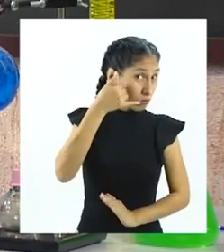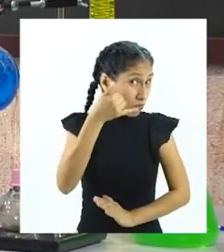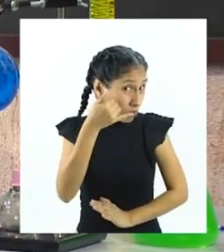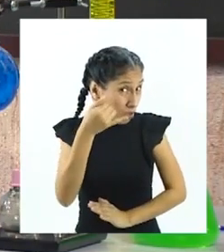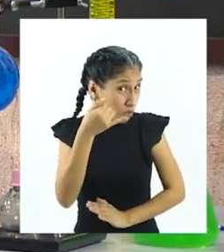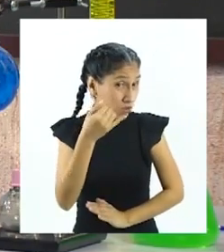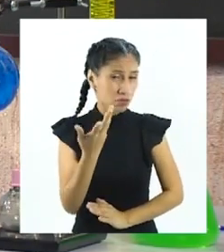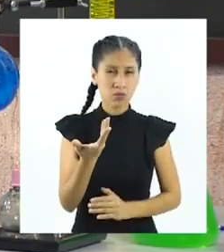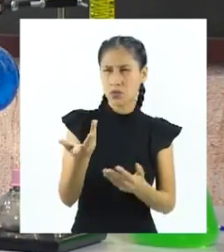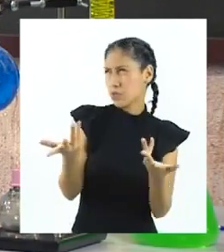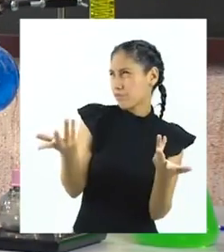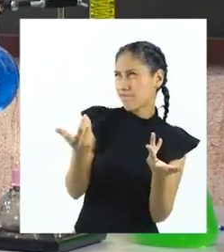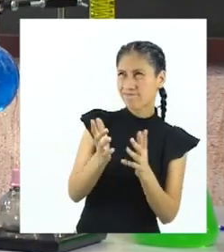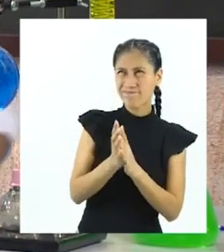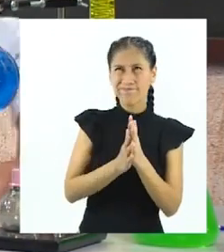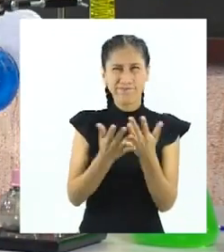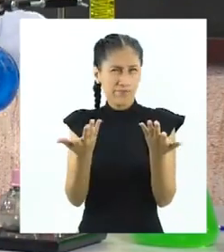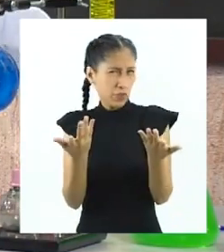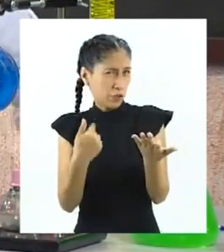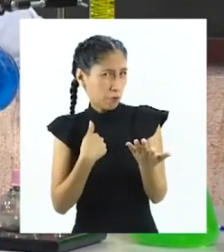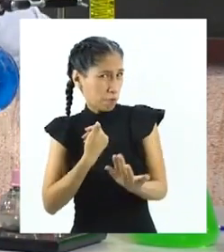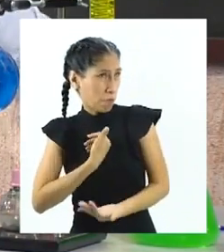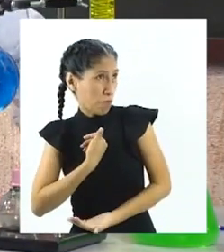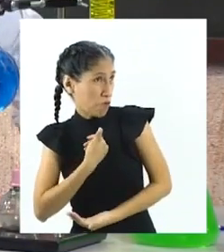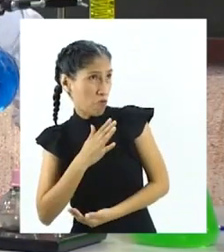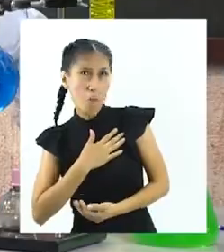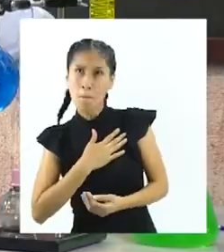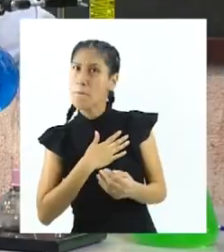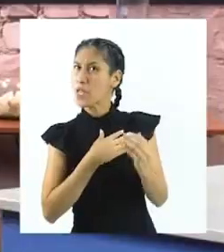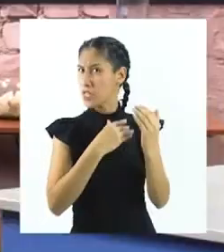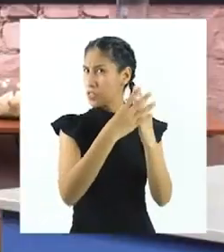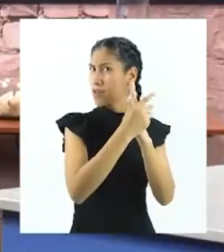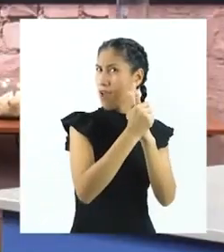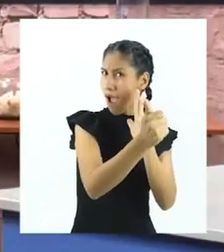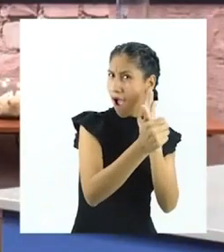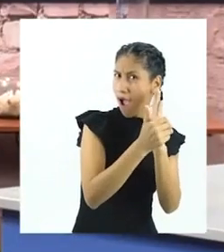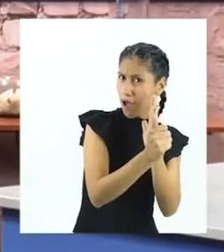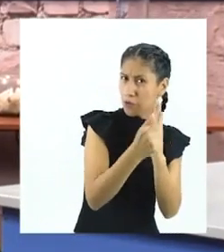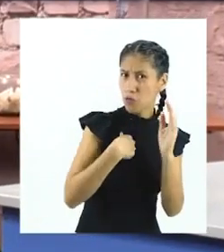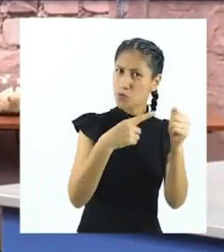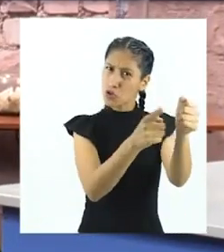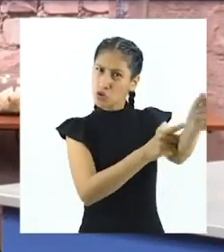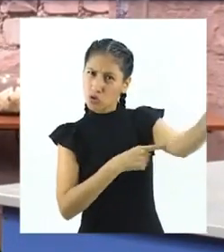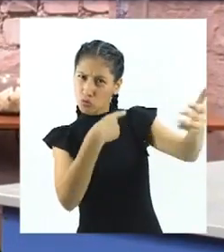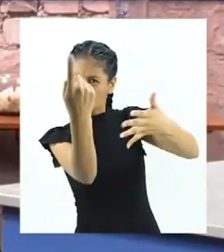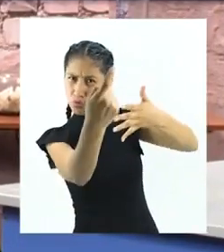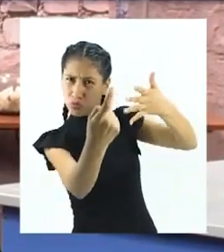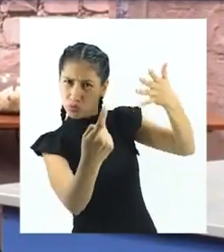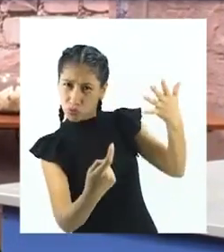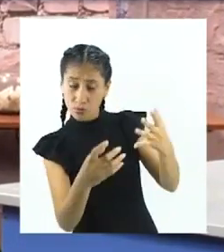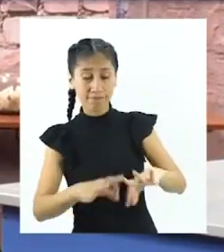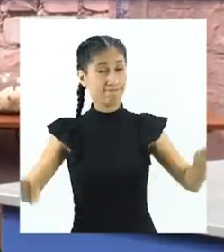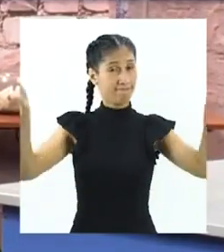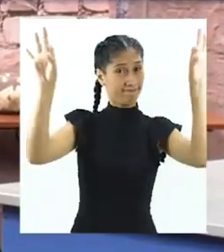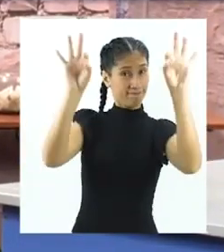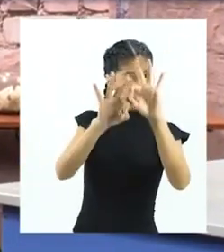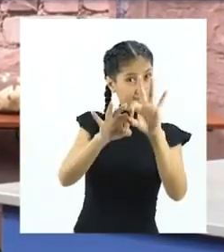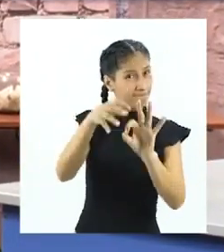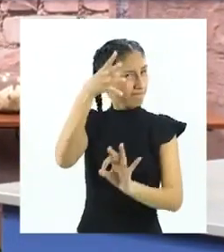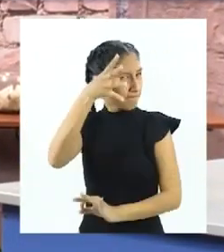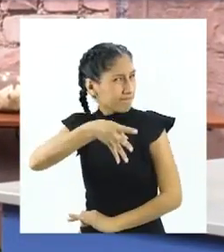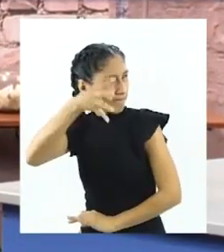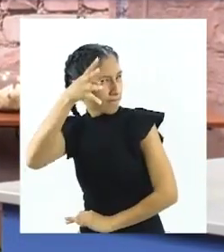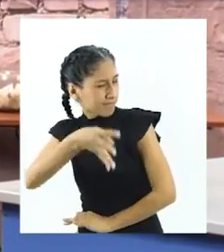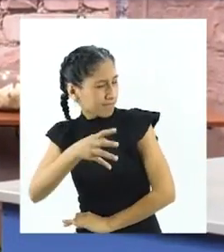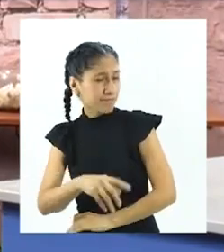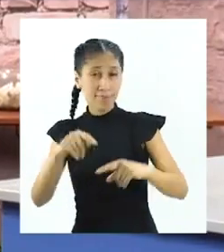Este, pues entonces debo observar mejor mis hábitos. Por supuesto. Saber observar es la clave